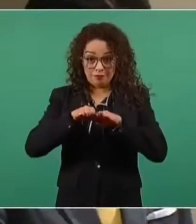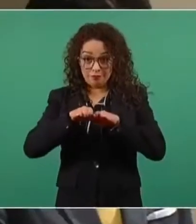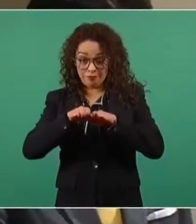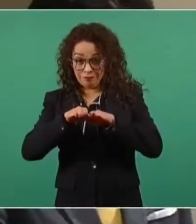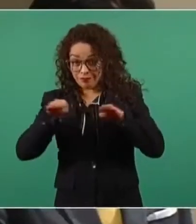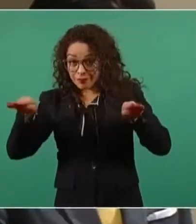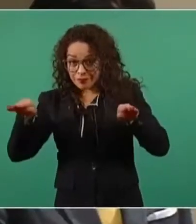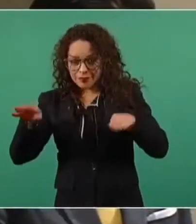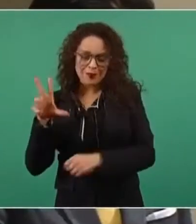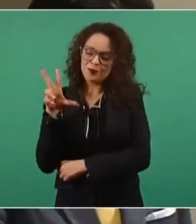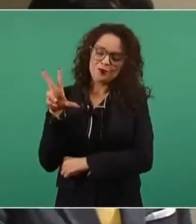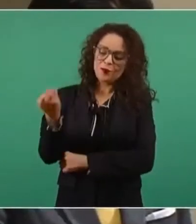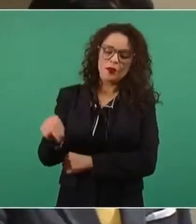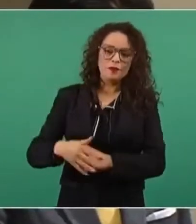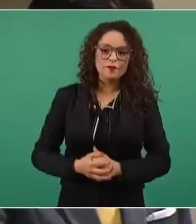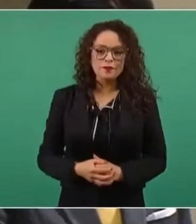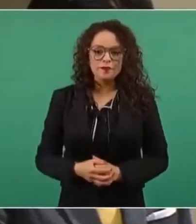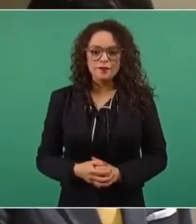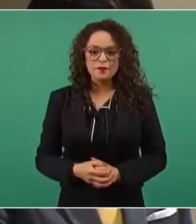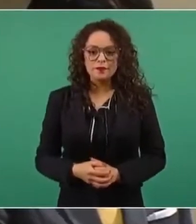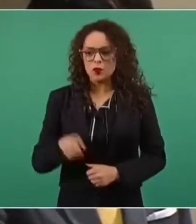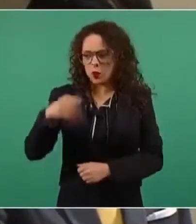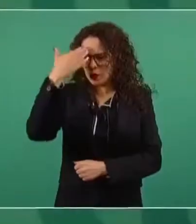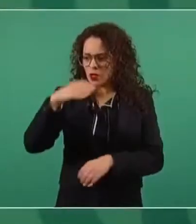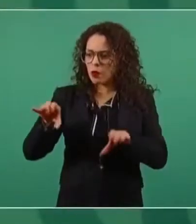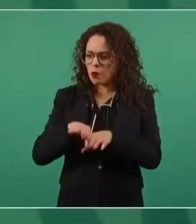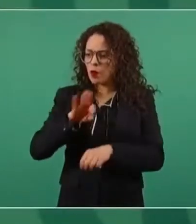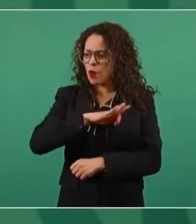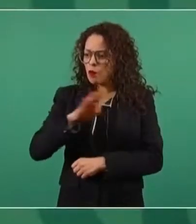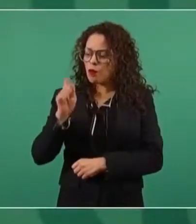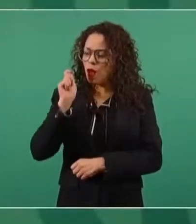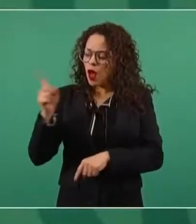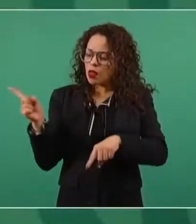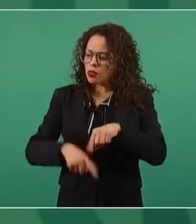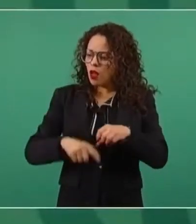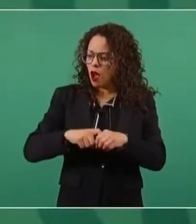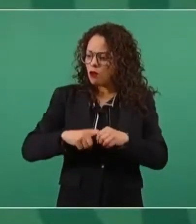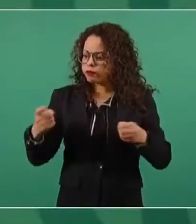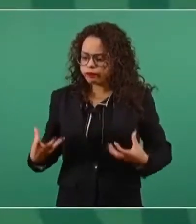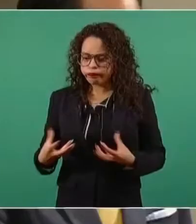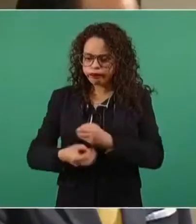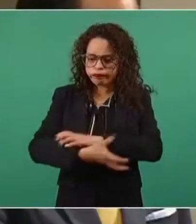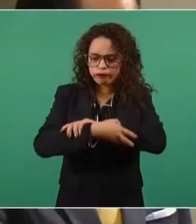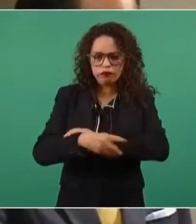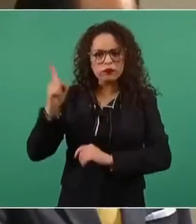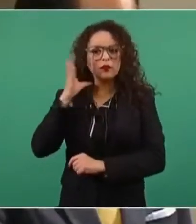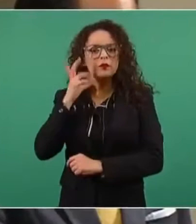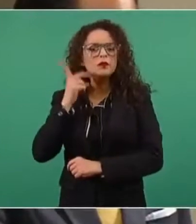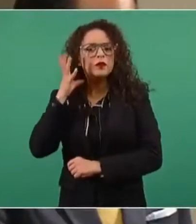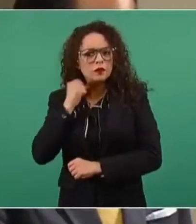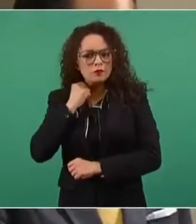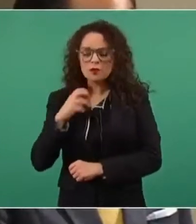¿Tiene la fórmula para romper la alianza legislativa? No. El